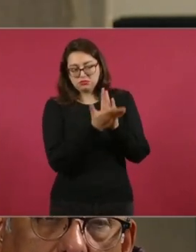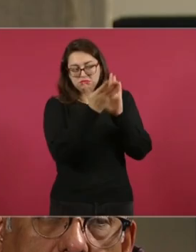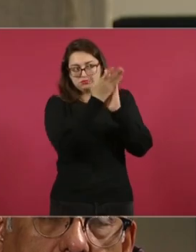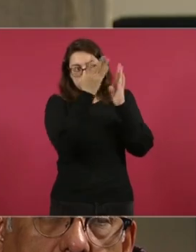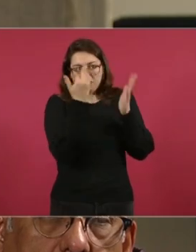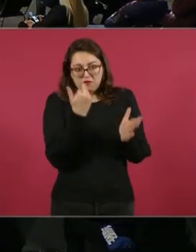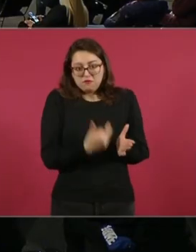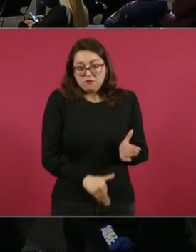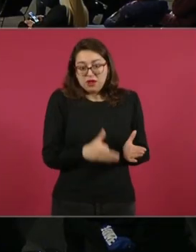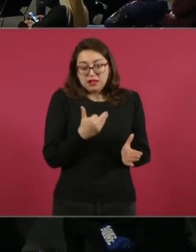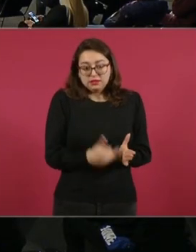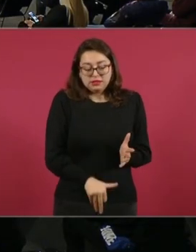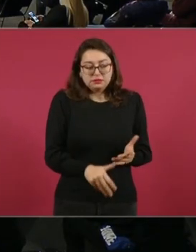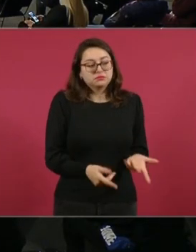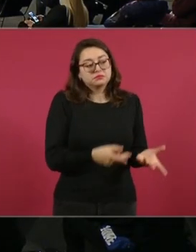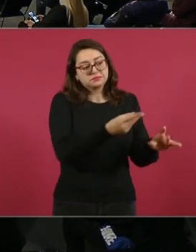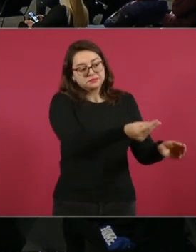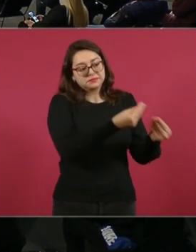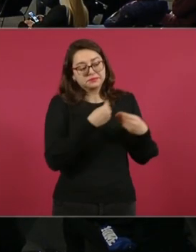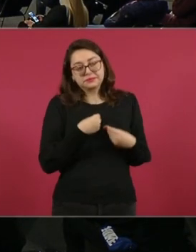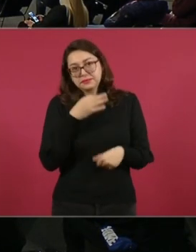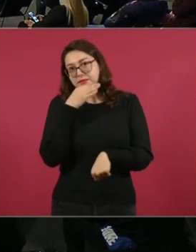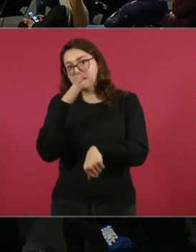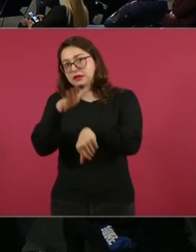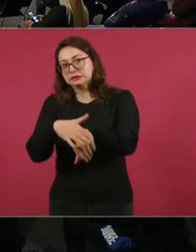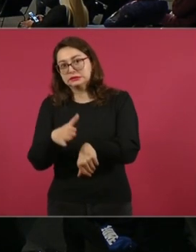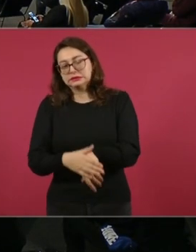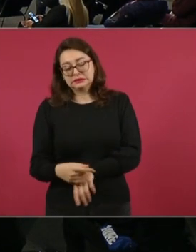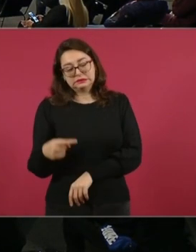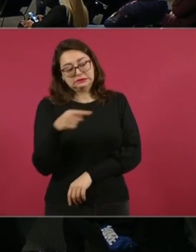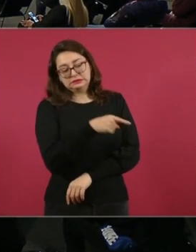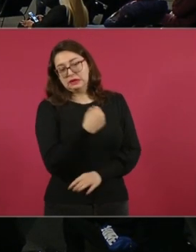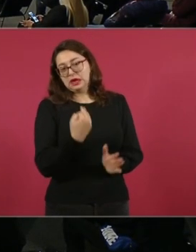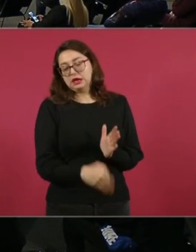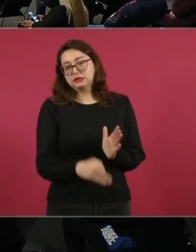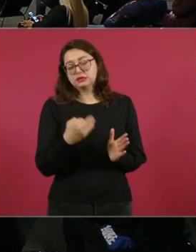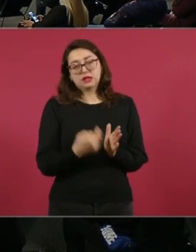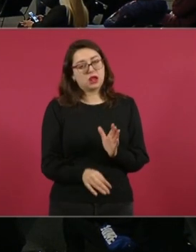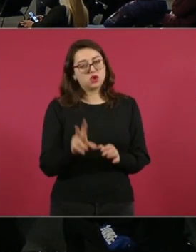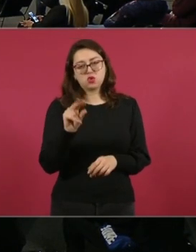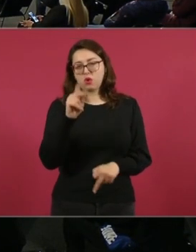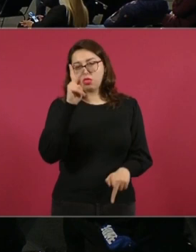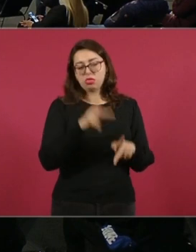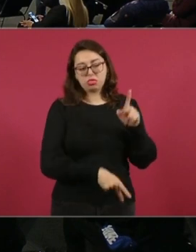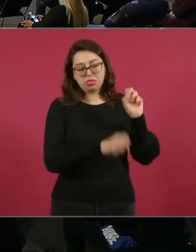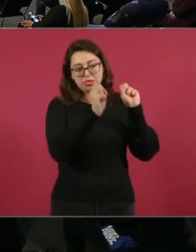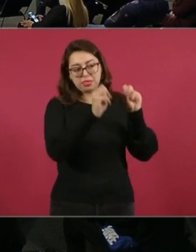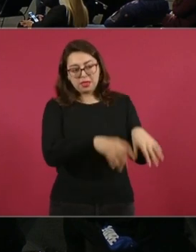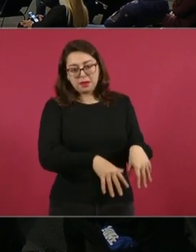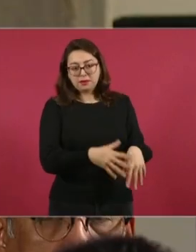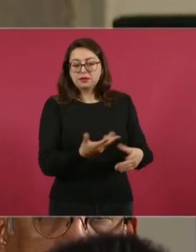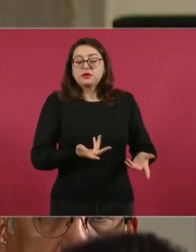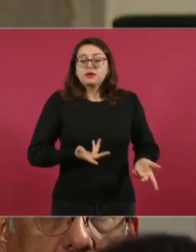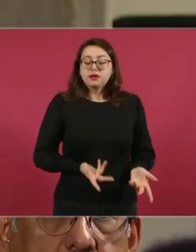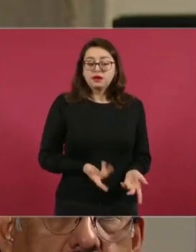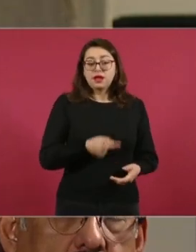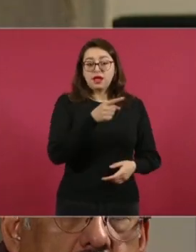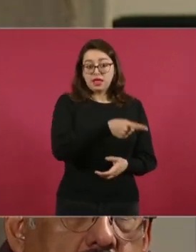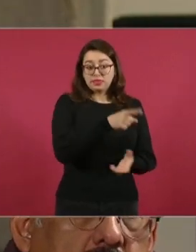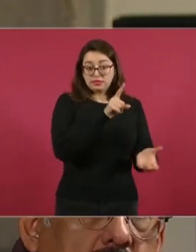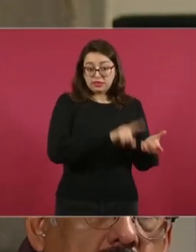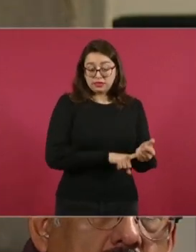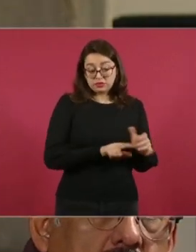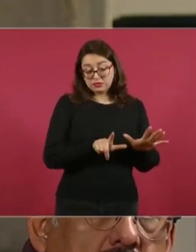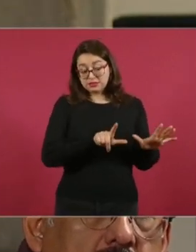simplemente me atengo a esto que usted ha dicho de no dejar obras inconclusas, preguntarle sobre el caso de Agua Prieta, porque tengo entendido que están involucrados